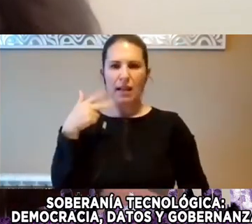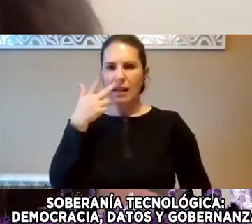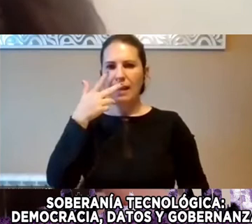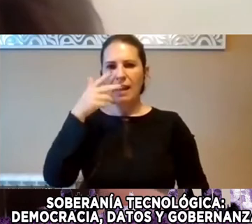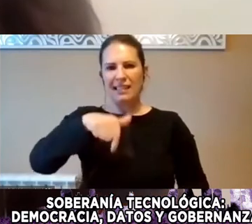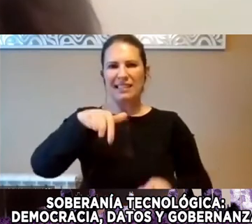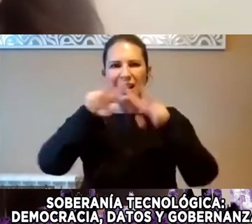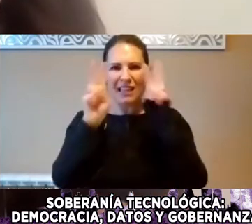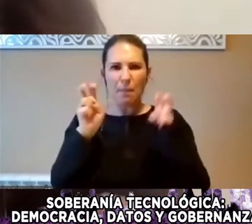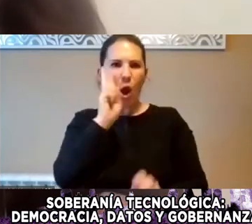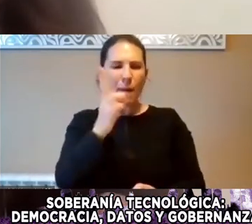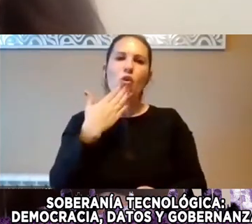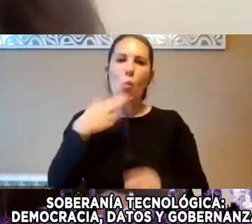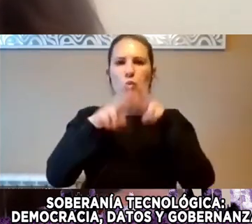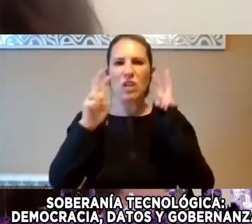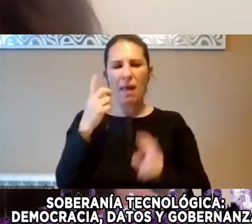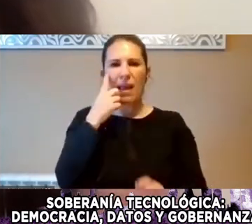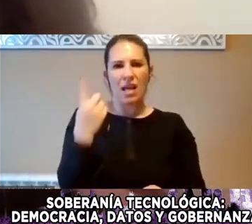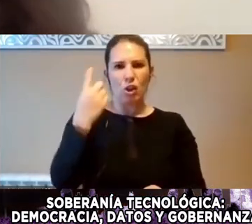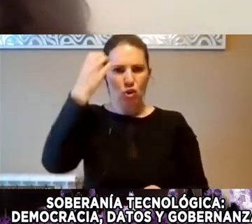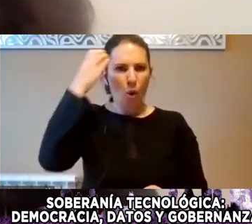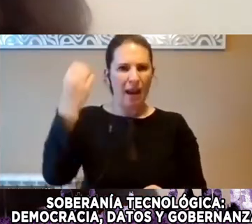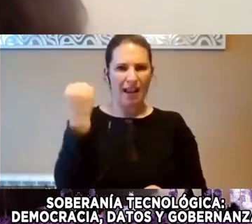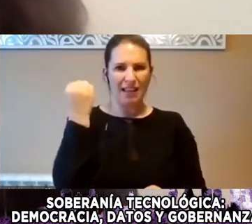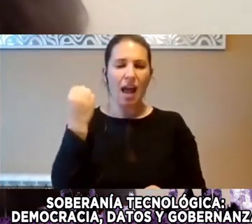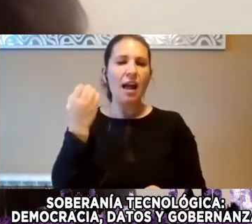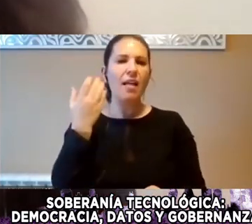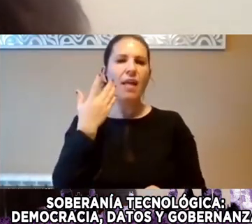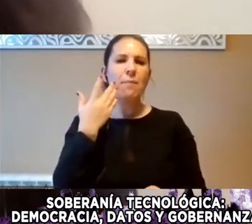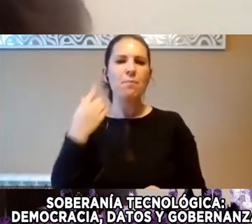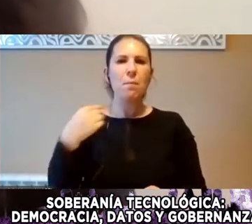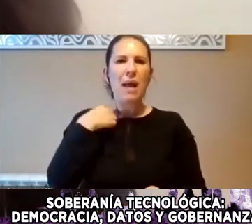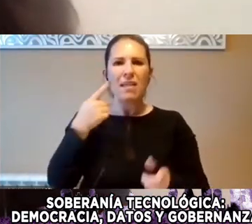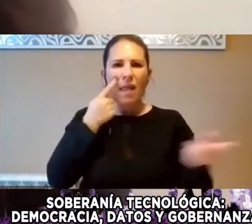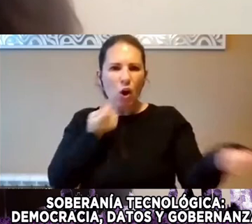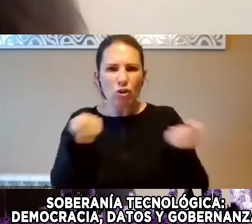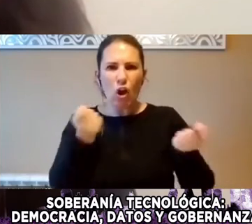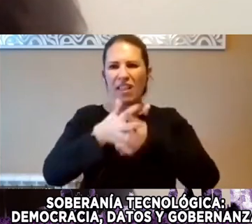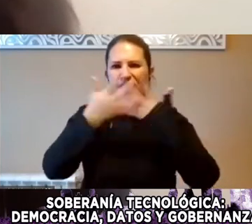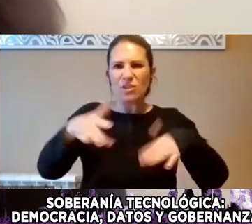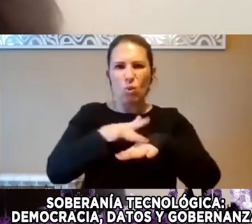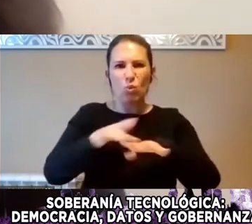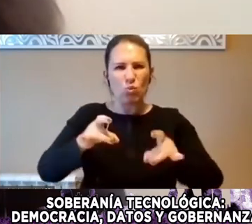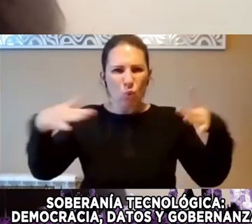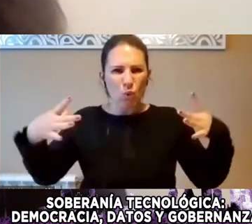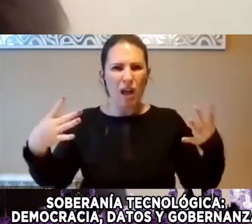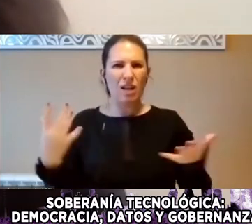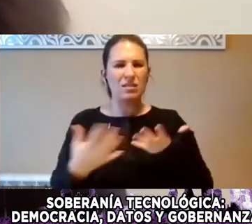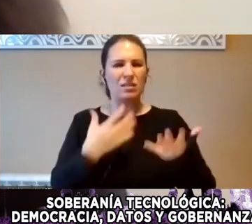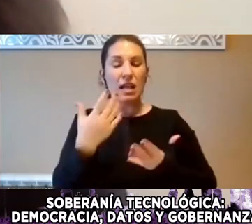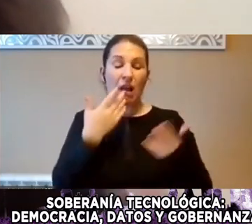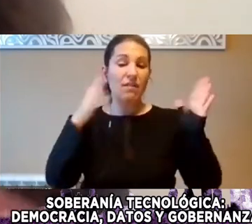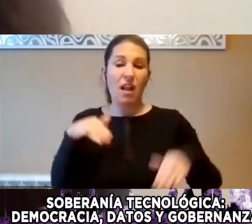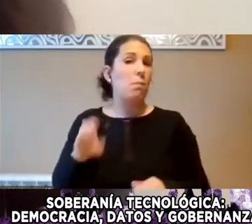Como un Tema De Soberanía Y un Tema De Pérdida De Control De Infraestructuras Críticas Que Los